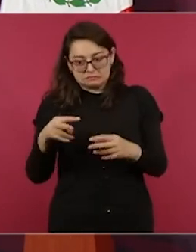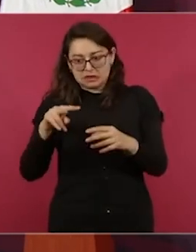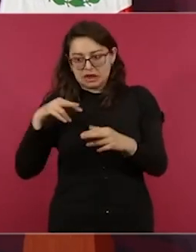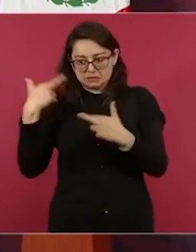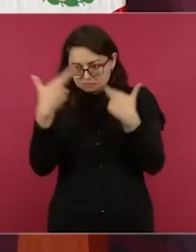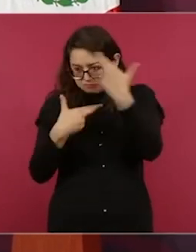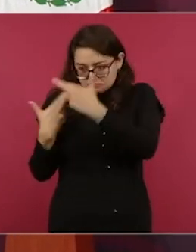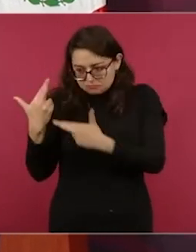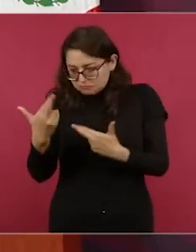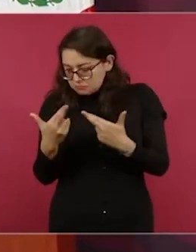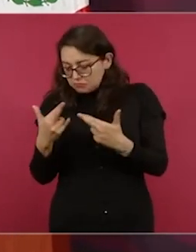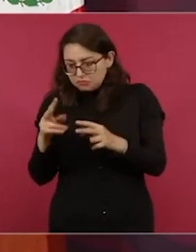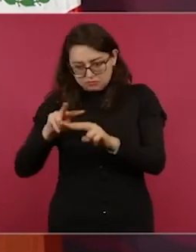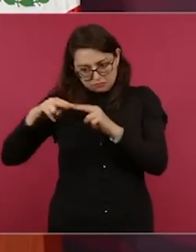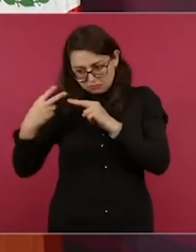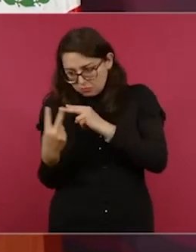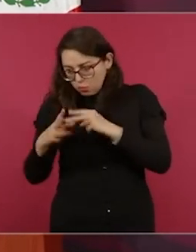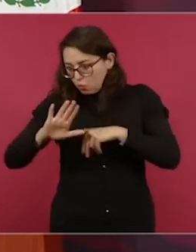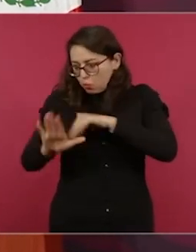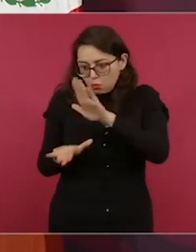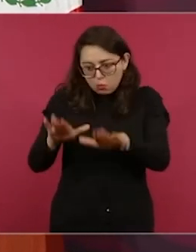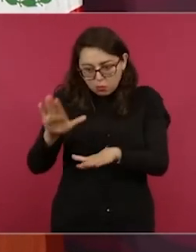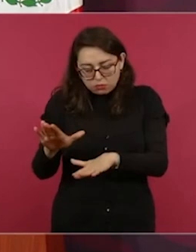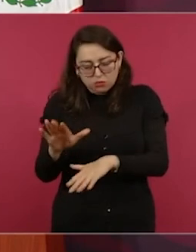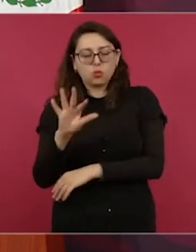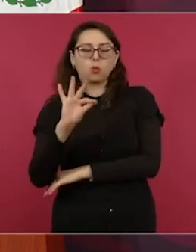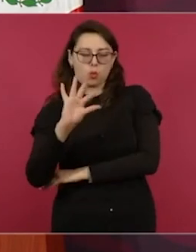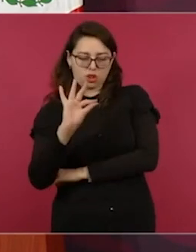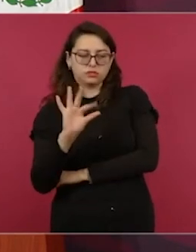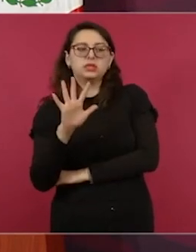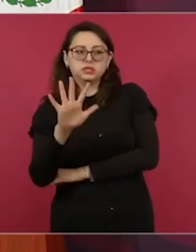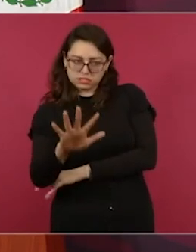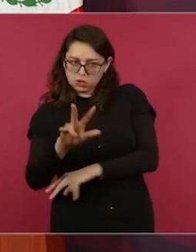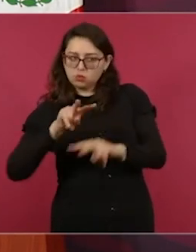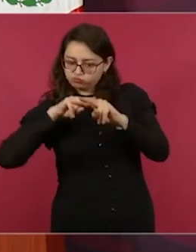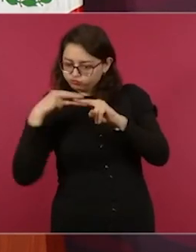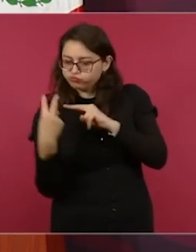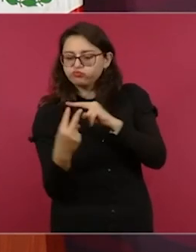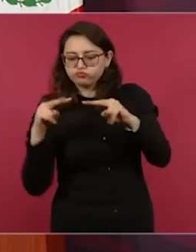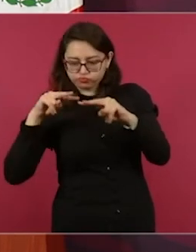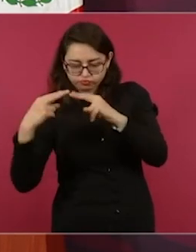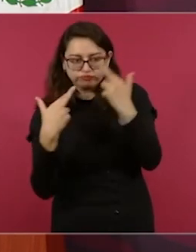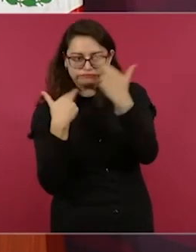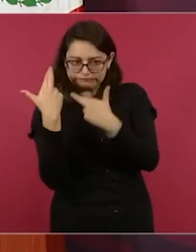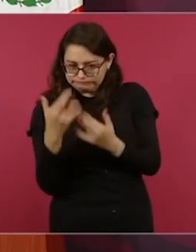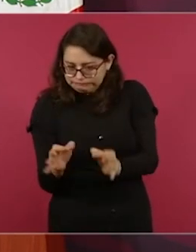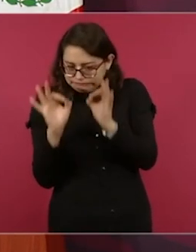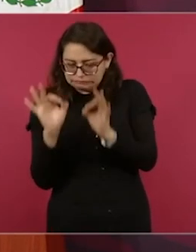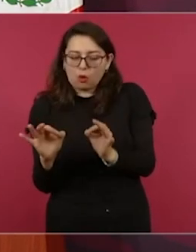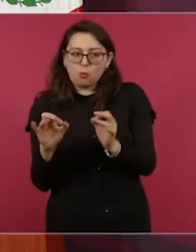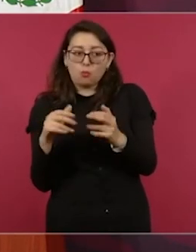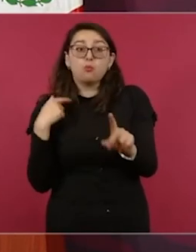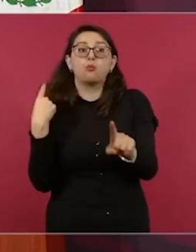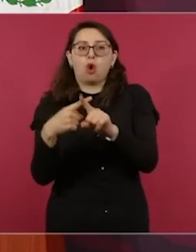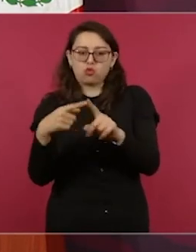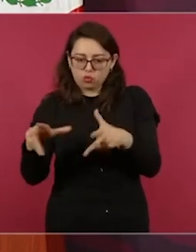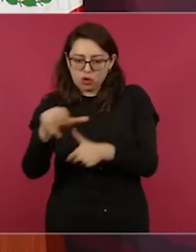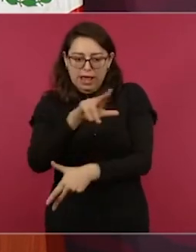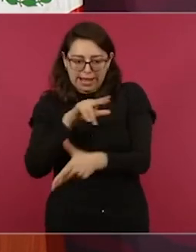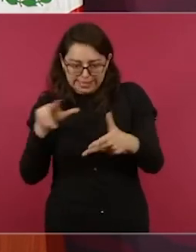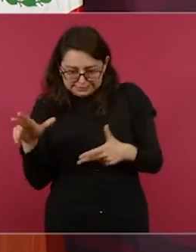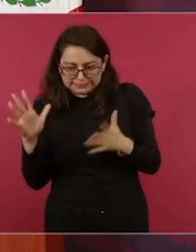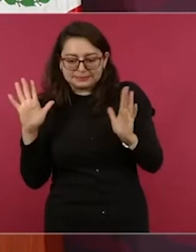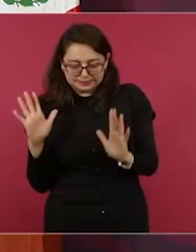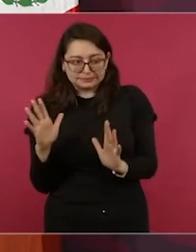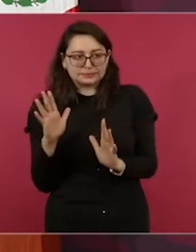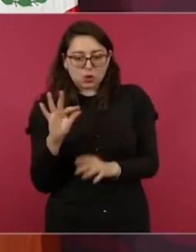45 cuervos. De los cuales se han entregado a sus